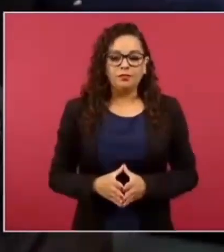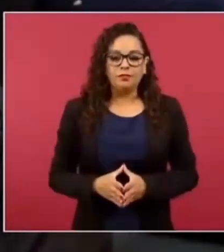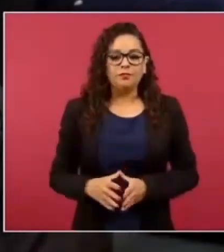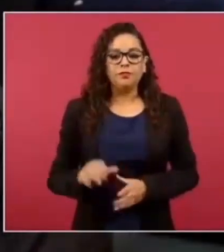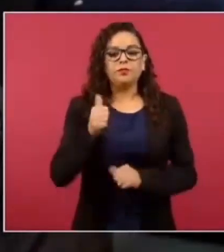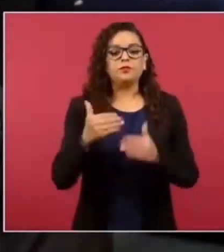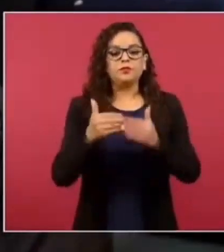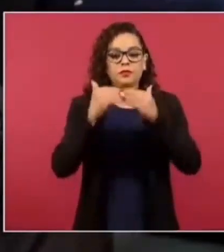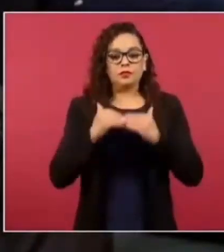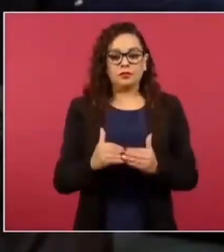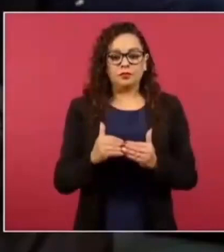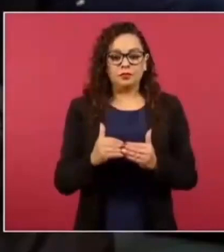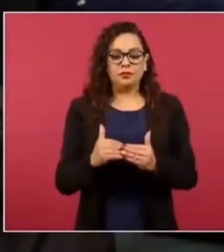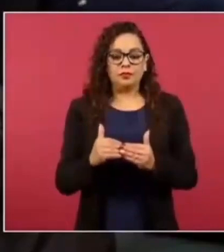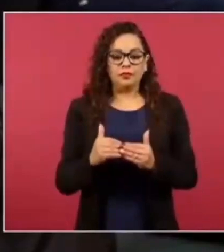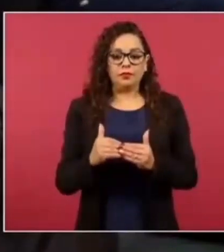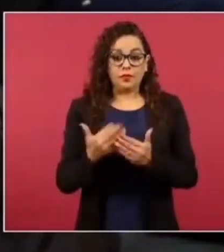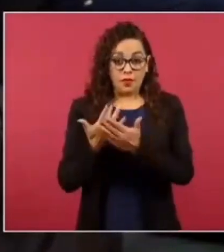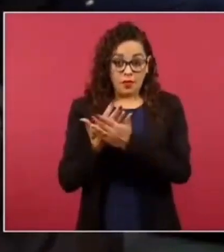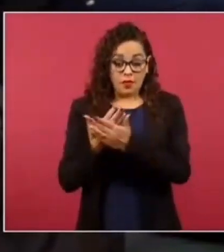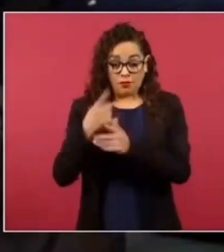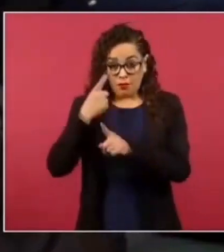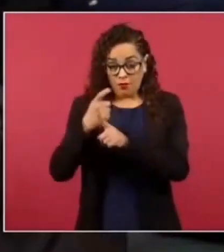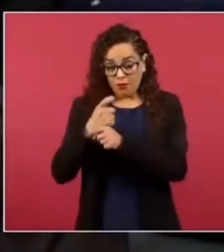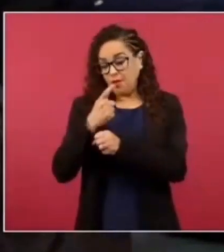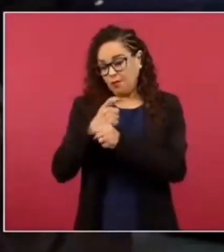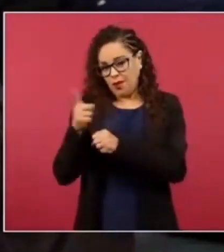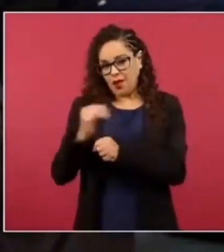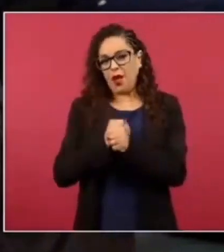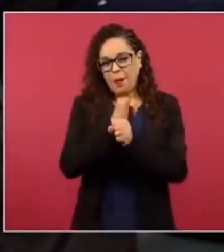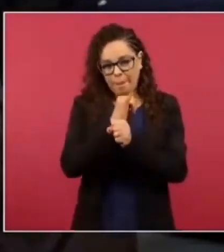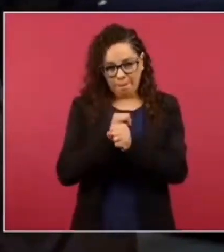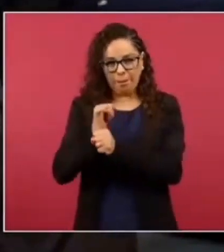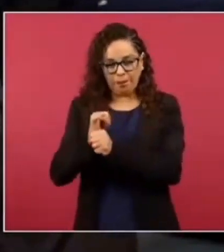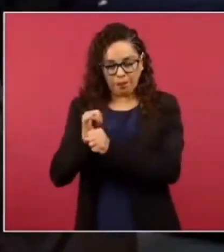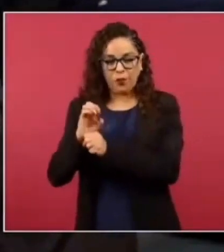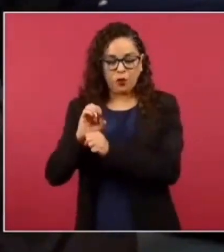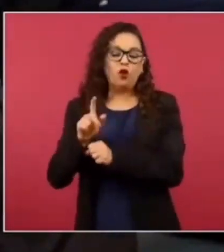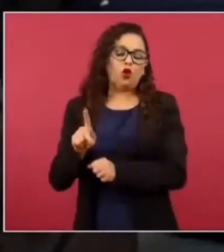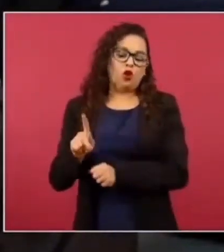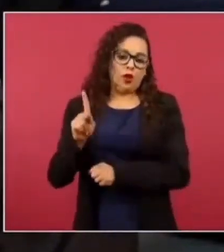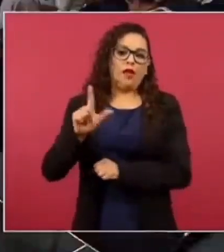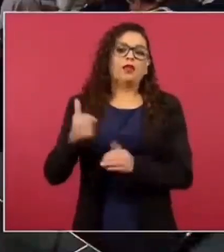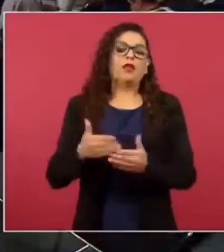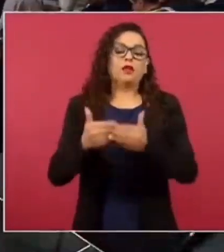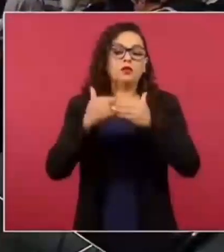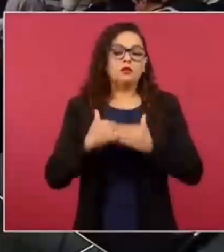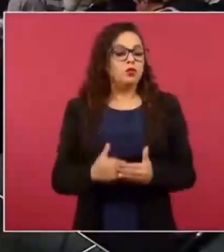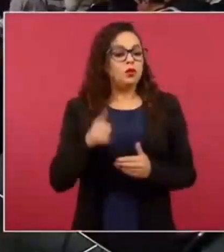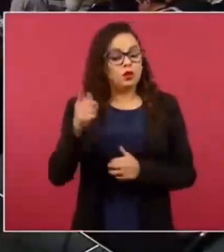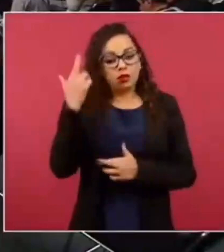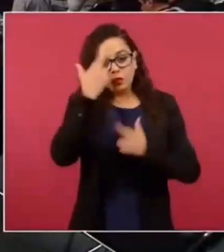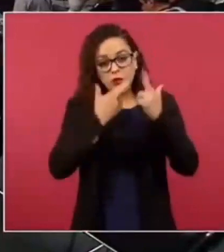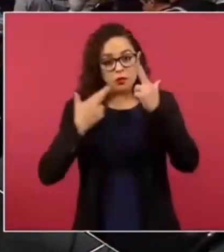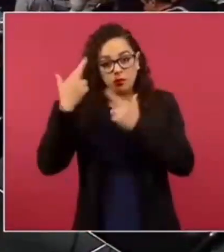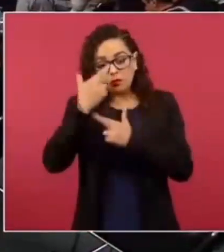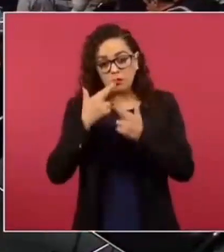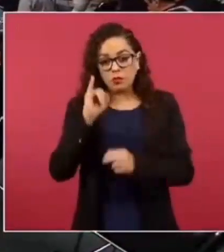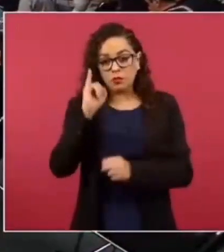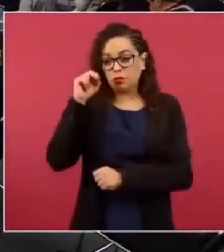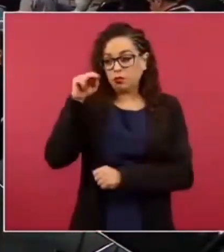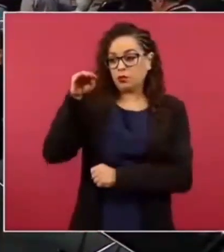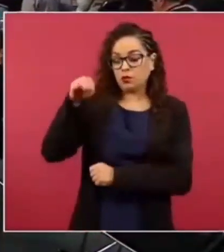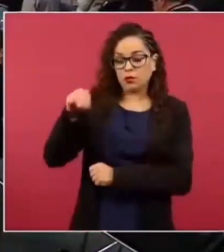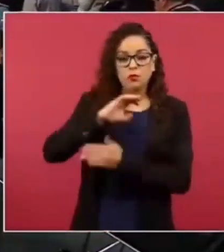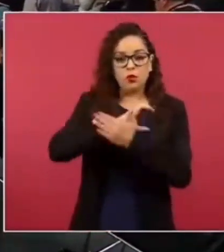Preguntarle también, bueno, entonces todavía no es un hecho, van a esperar las investigaciones y sobre de eso también revisarán el tema de los contratos que tiene el Instituto Nacional de